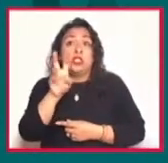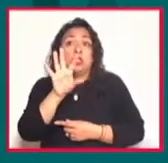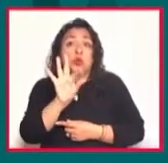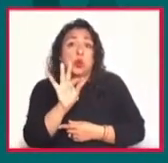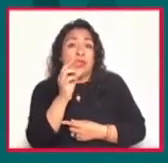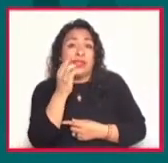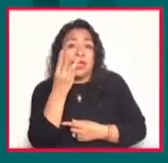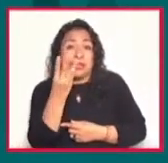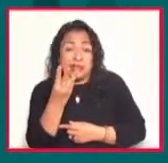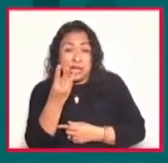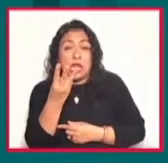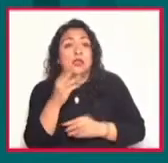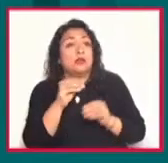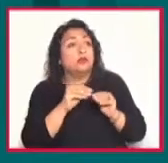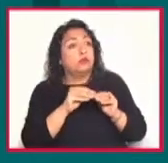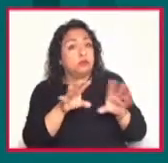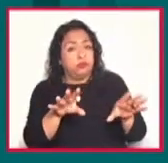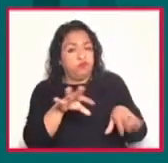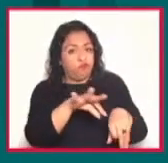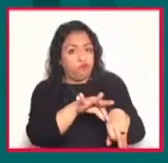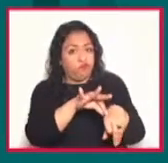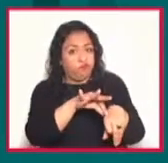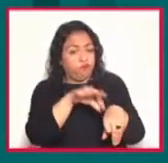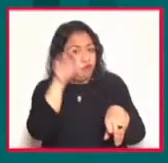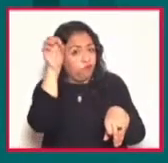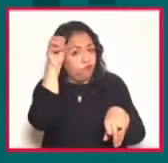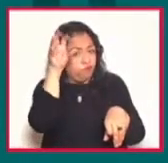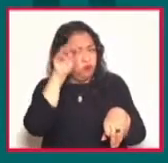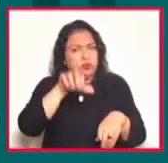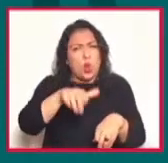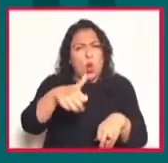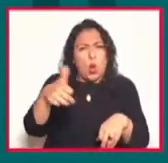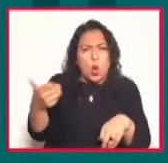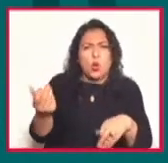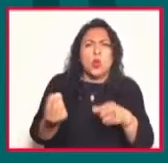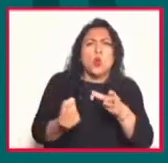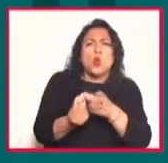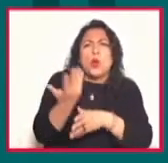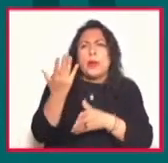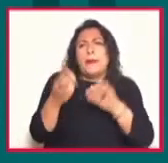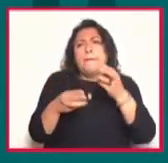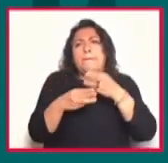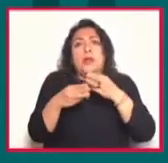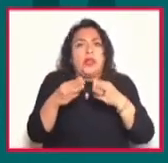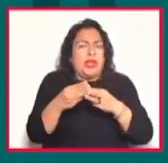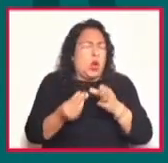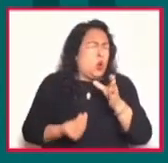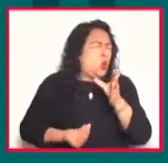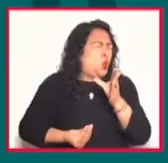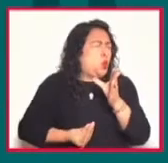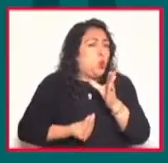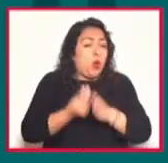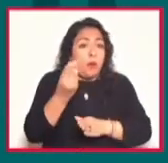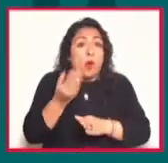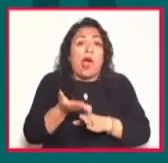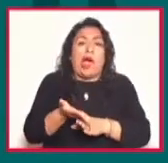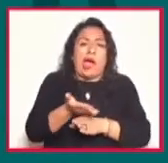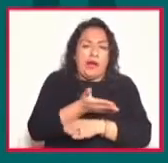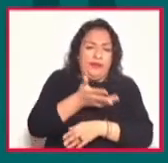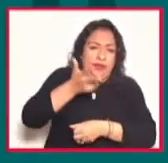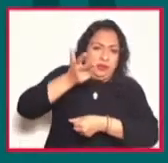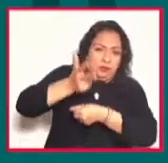fueron transmitidas en vivo, y el resto fueron estrenos de material inédito pregrabado, con la